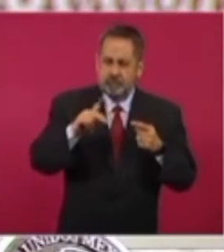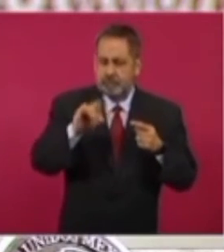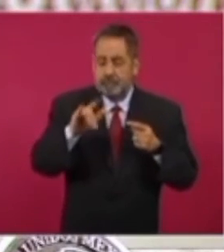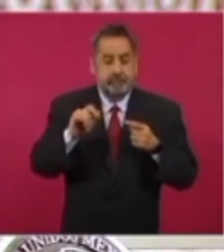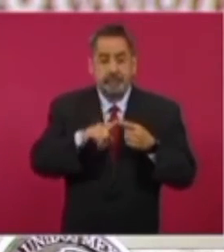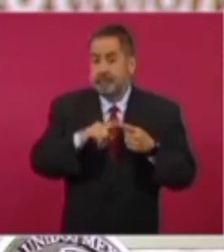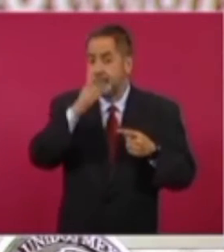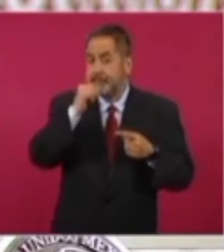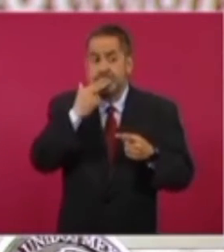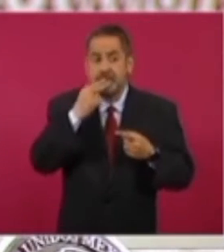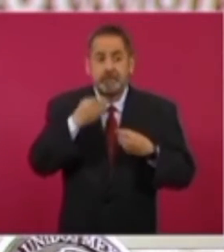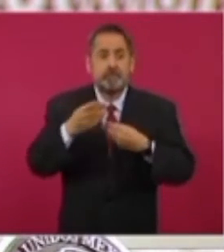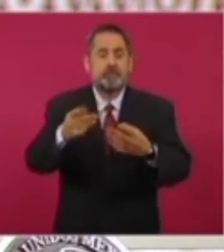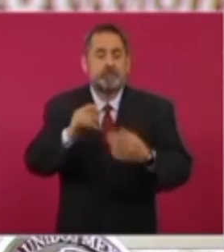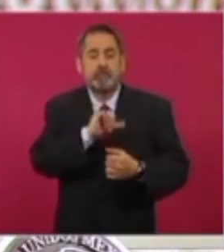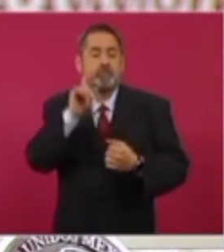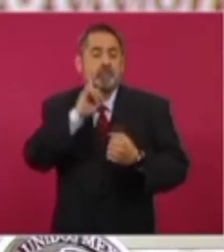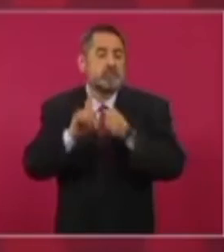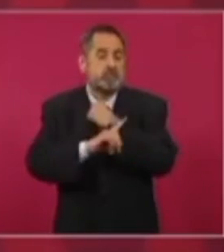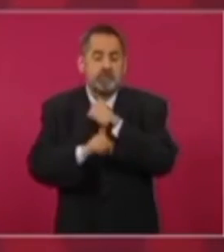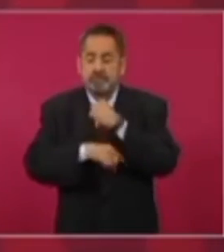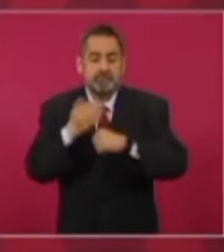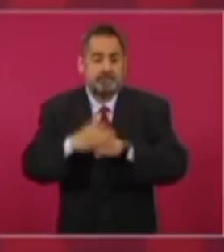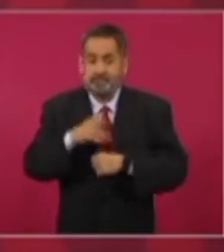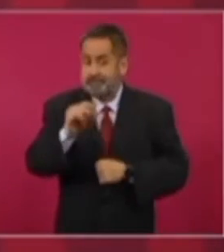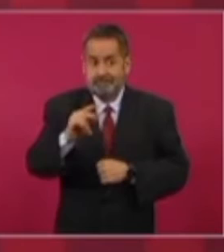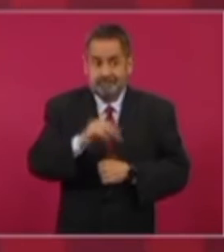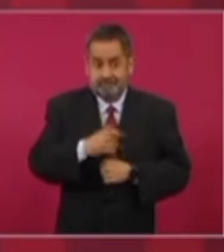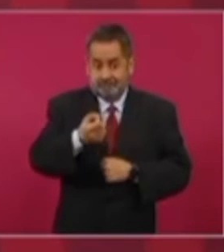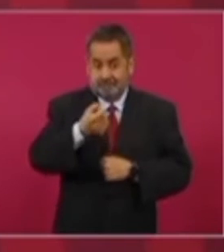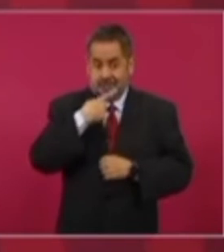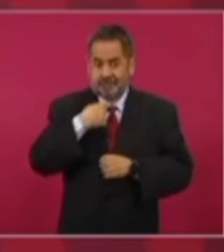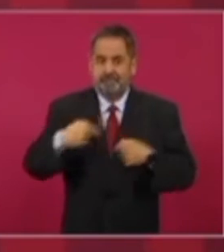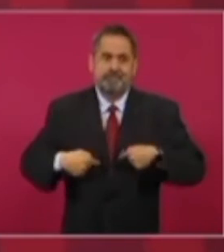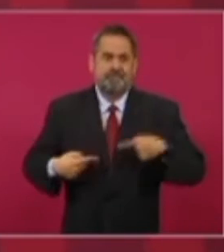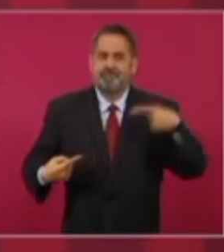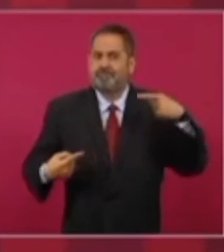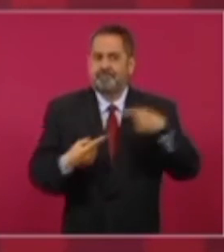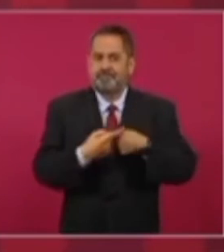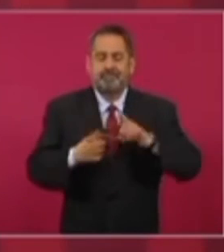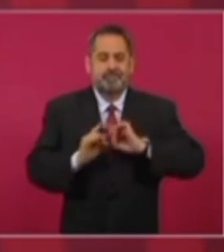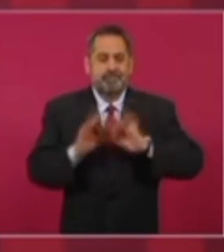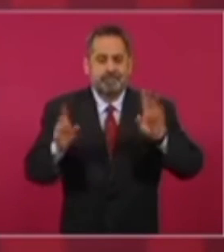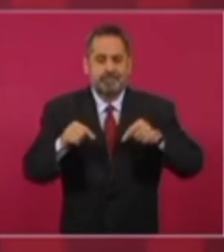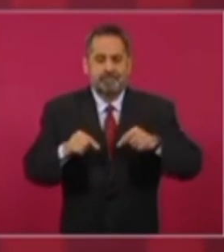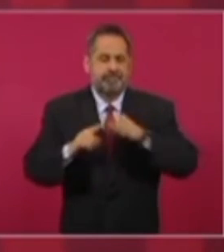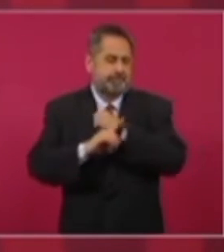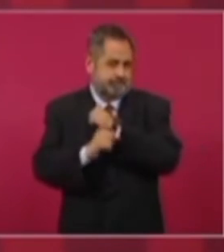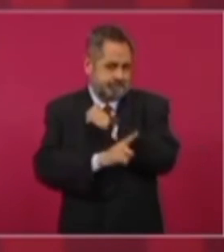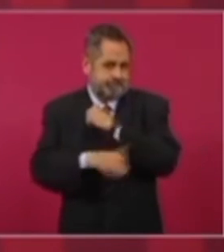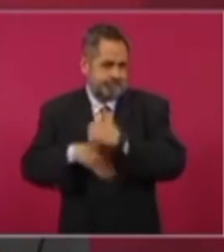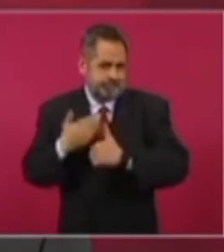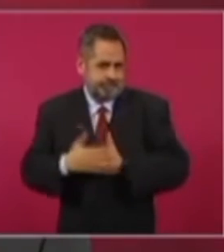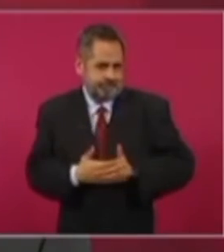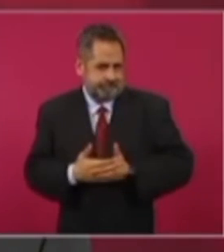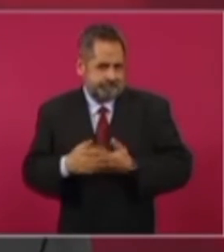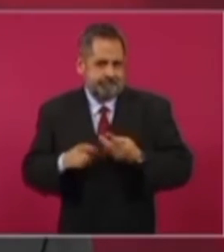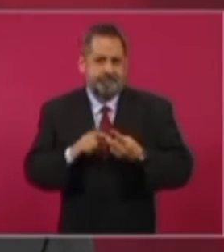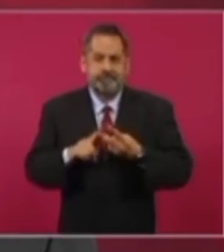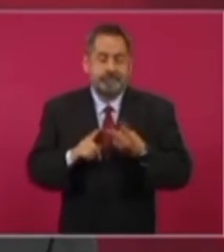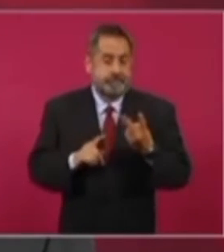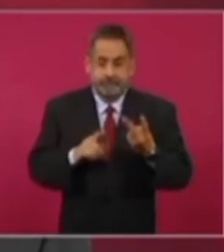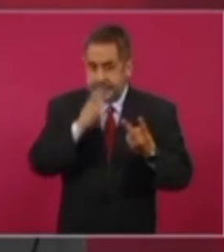no se puede usar, por ejemplo, en embarazadas, porque causaría un daño importante al producto del embarazo, y